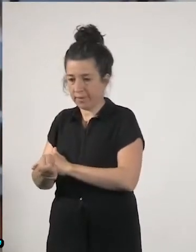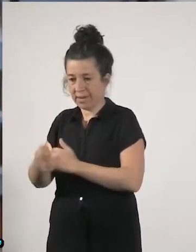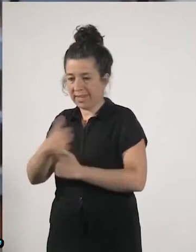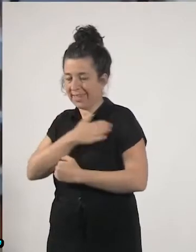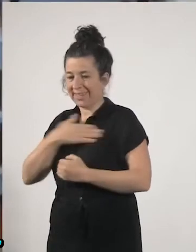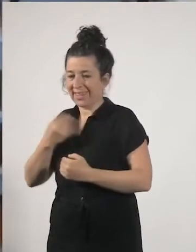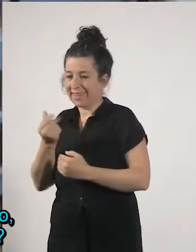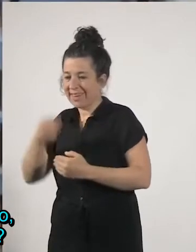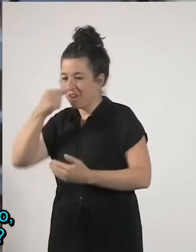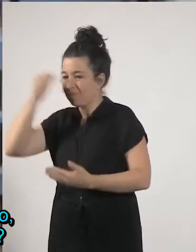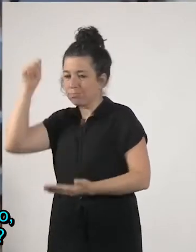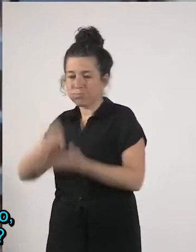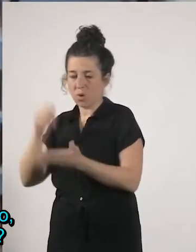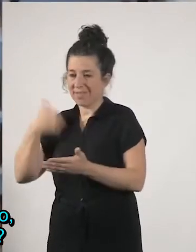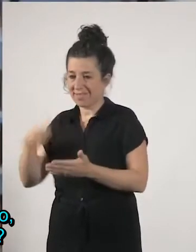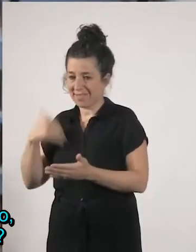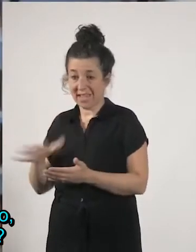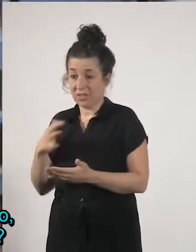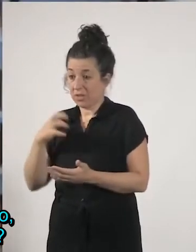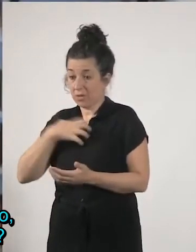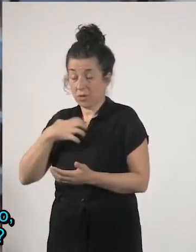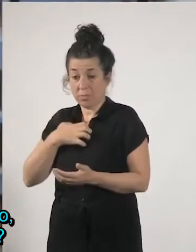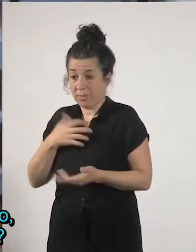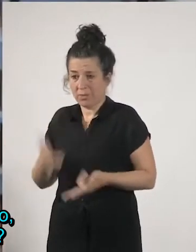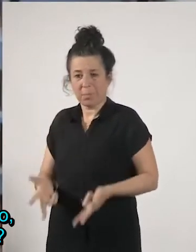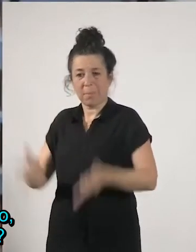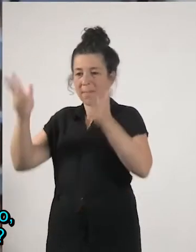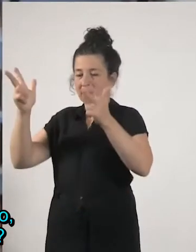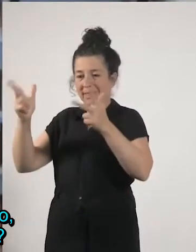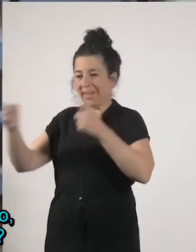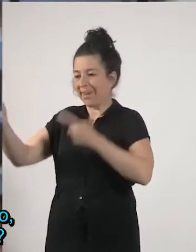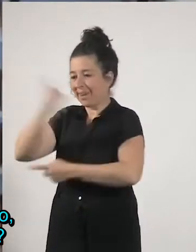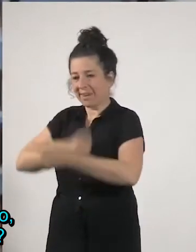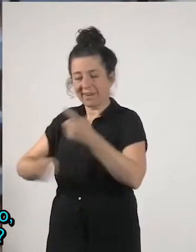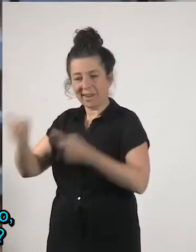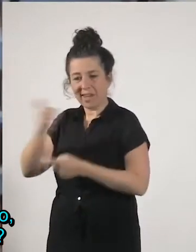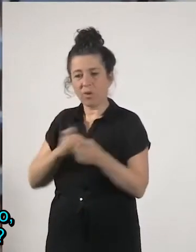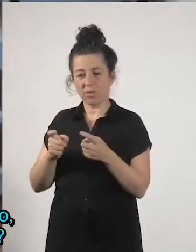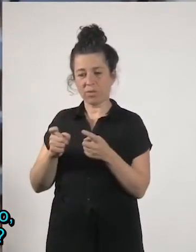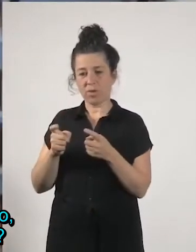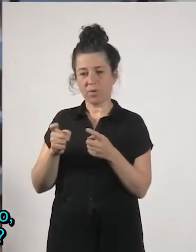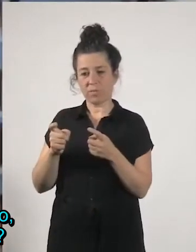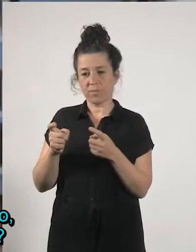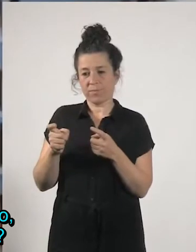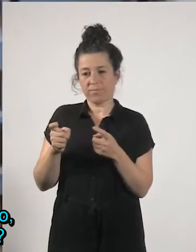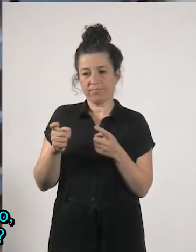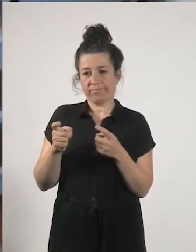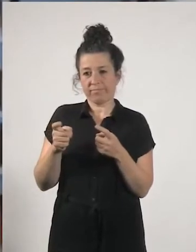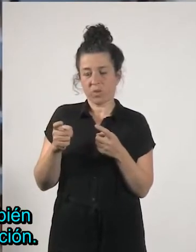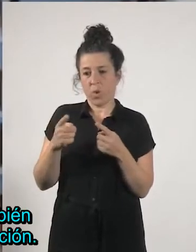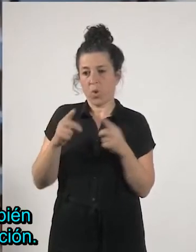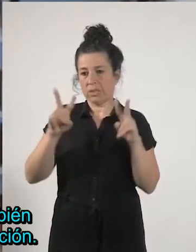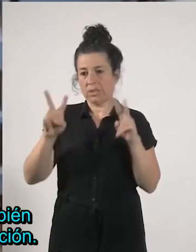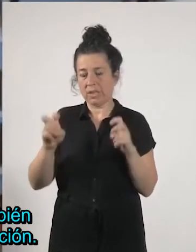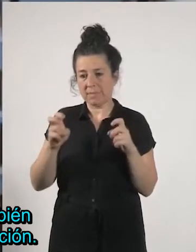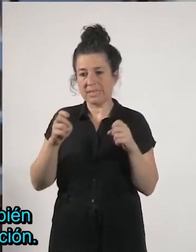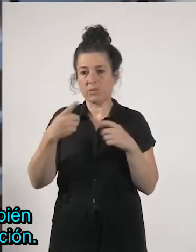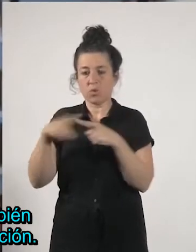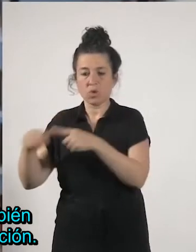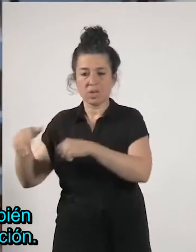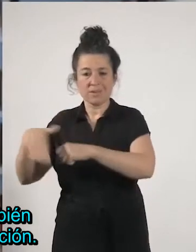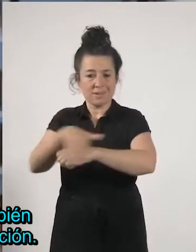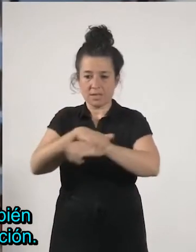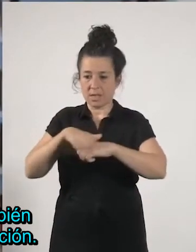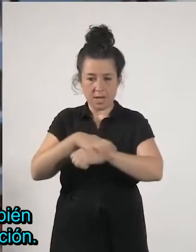negocio no se puede permitir hacer negocio con estas cosas esenciales luego ha puesto